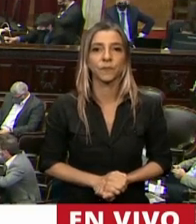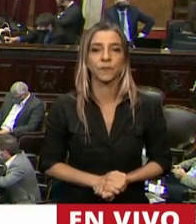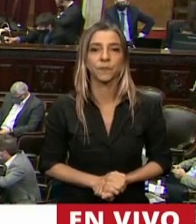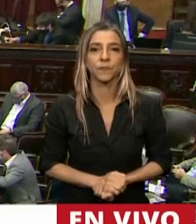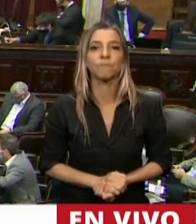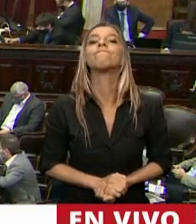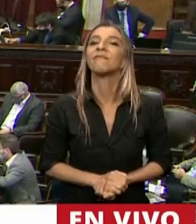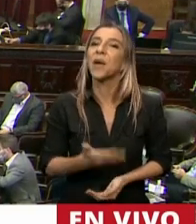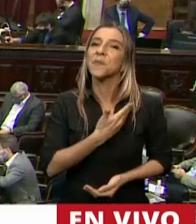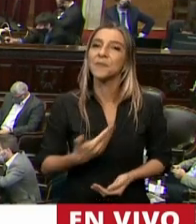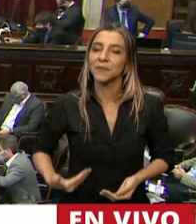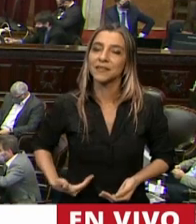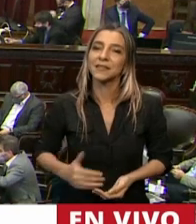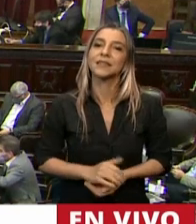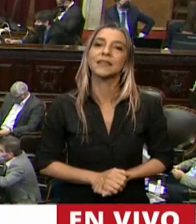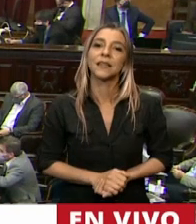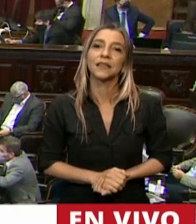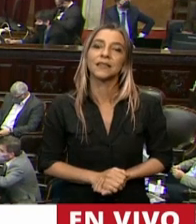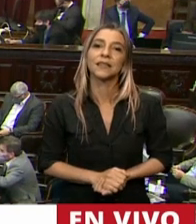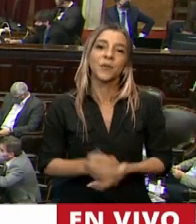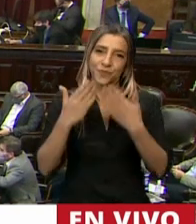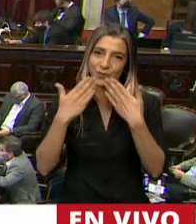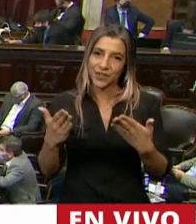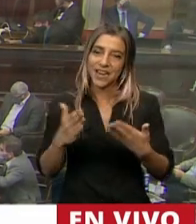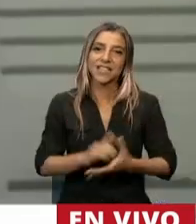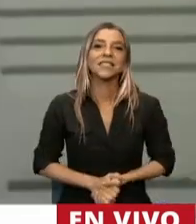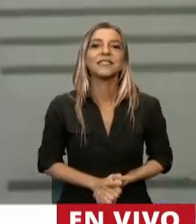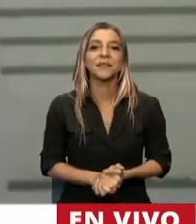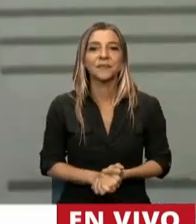Sí, señor Presidente. Muchas gracias.